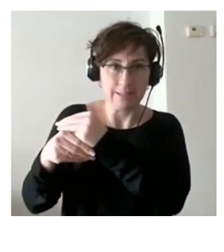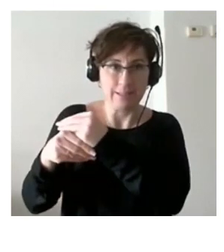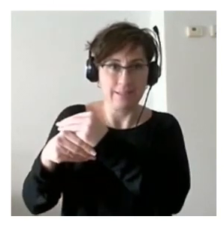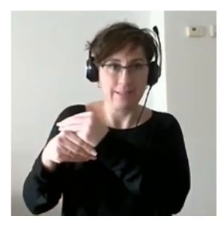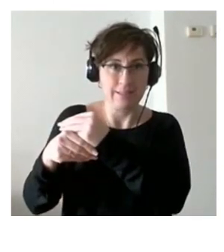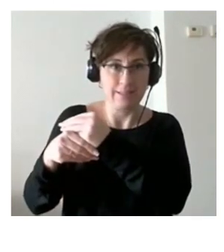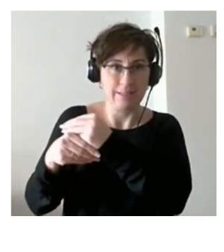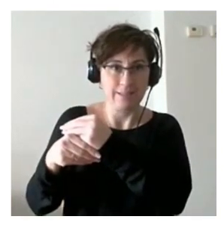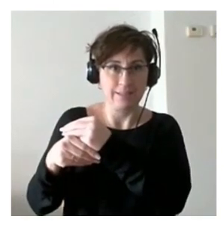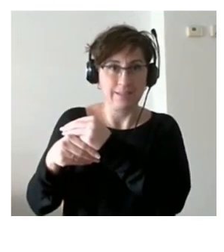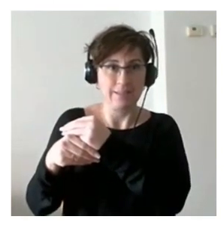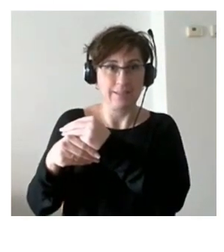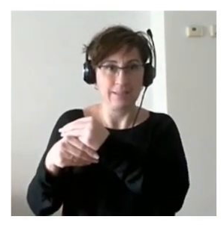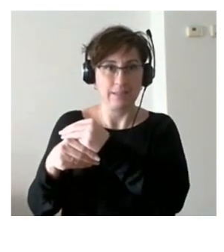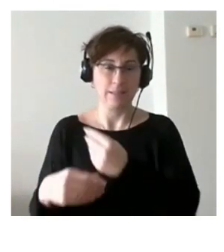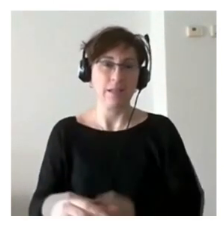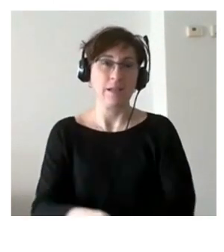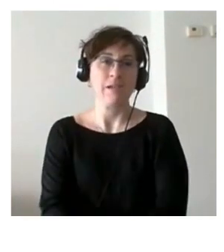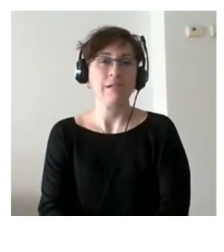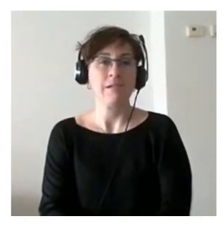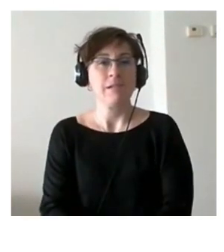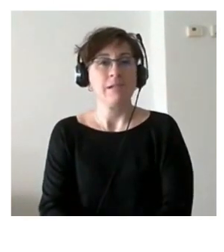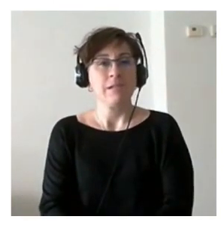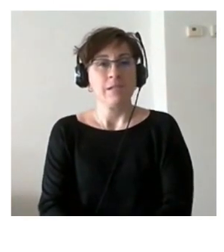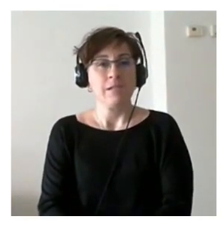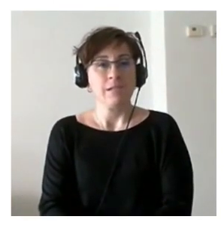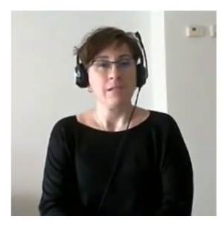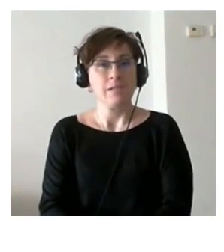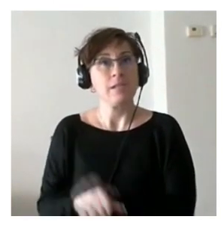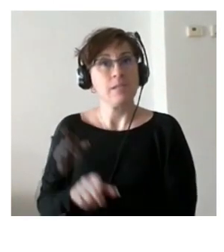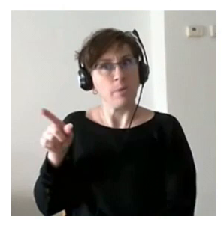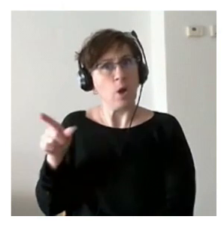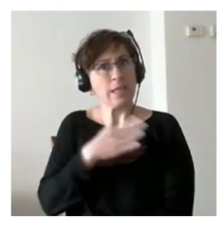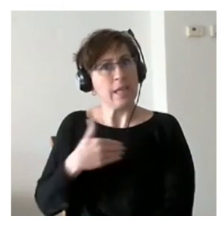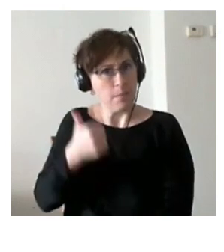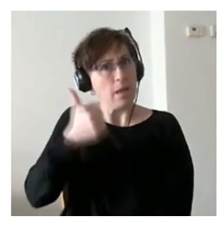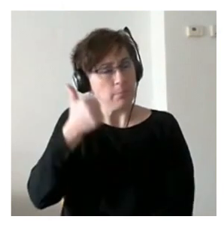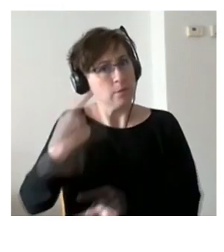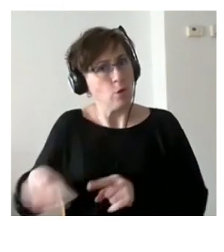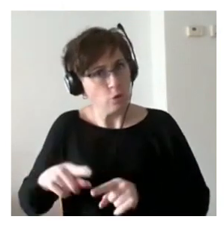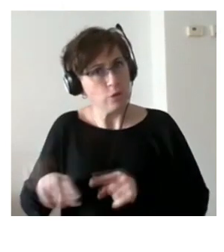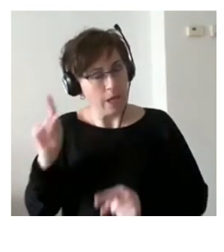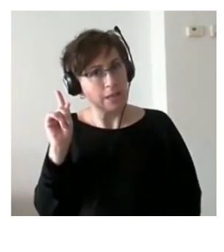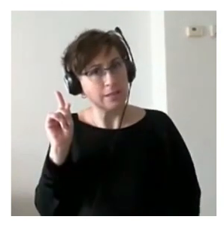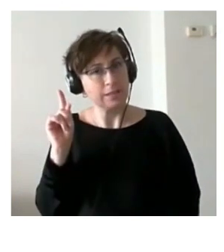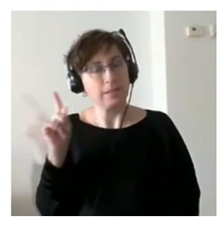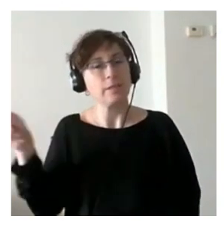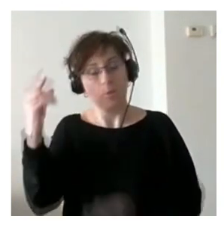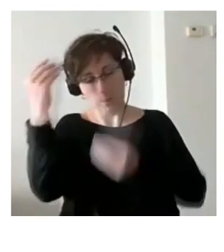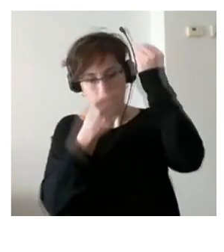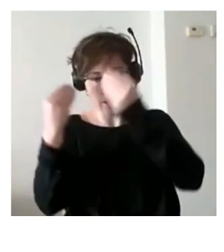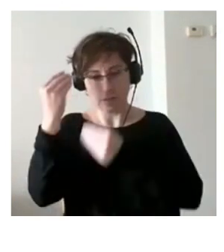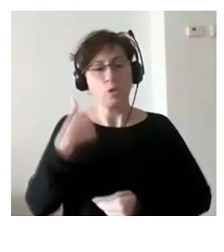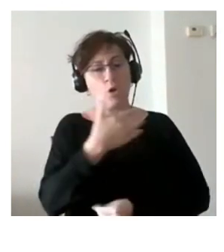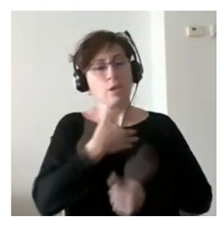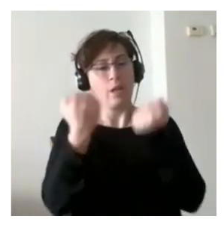la palabra aparte de todo eso es mi querido hermano es que él quiere más cosas entonces como quiere más cosas pues dice a ver yo quisiera sacarme